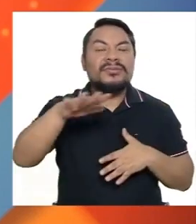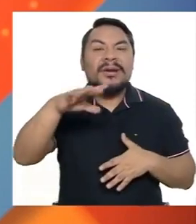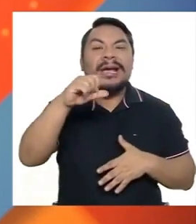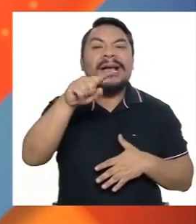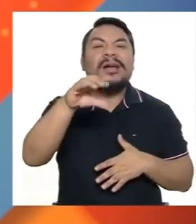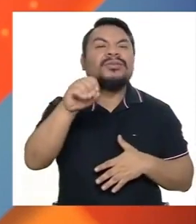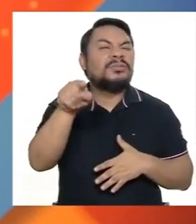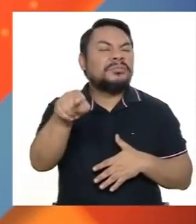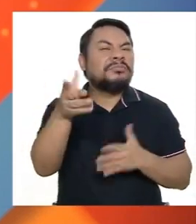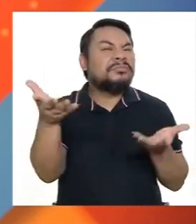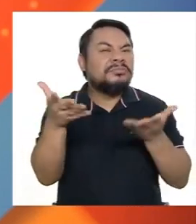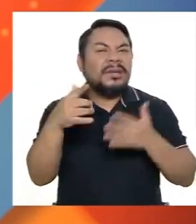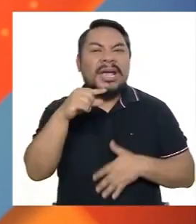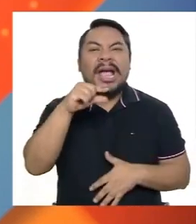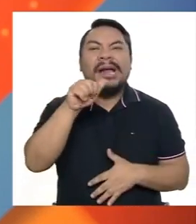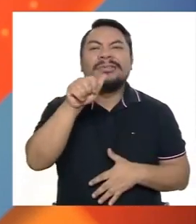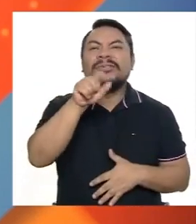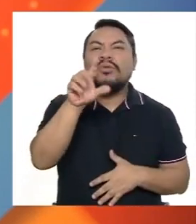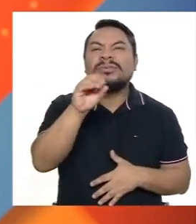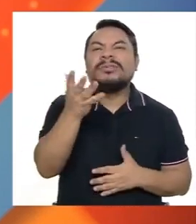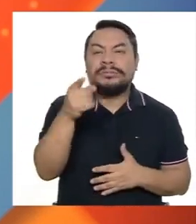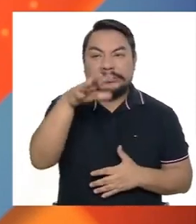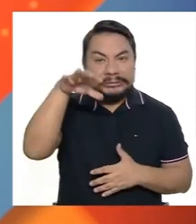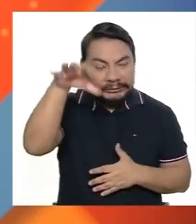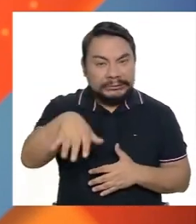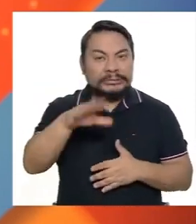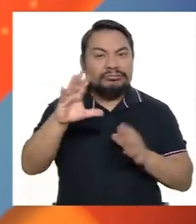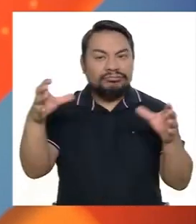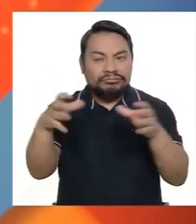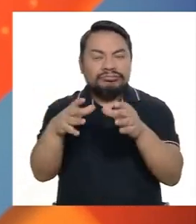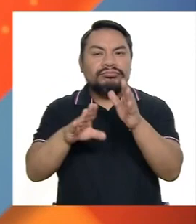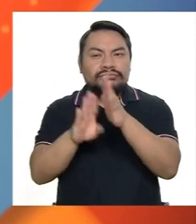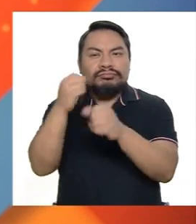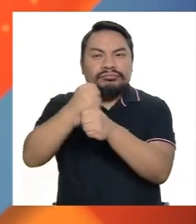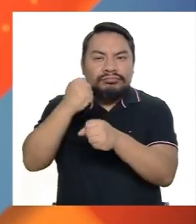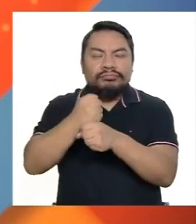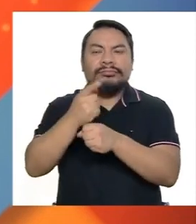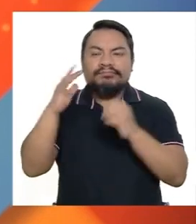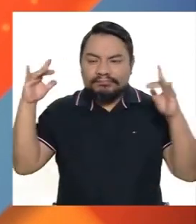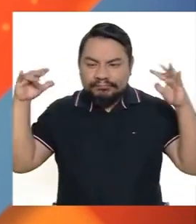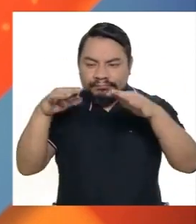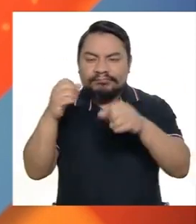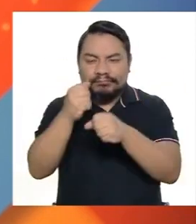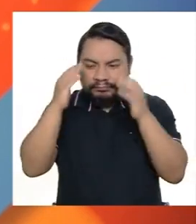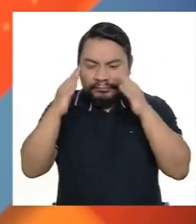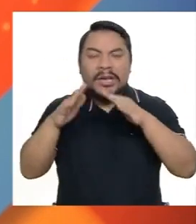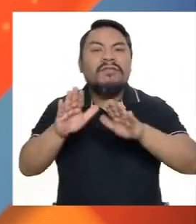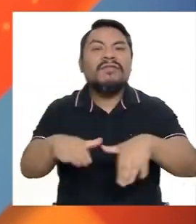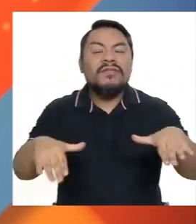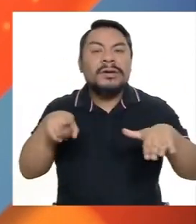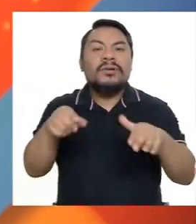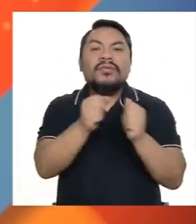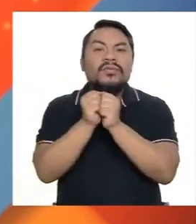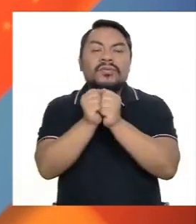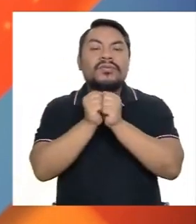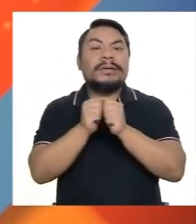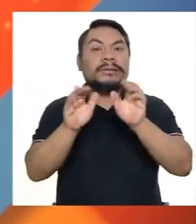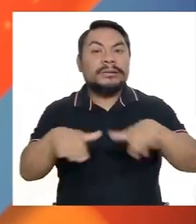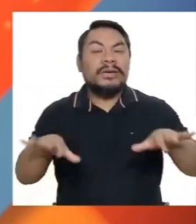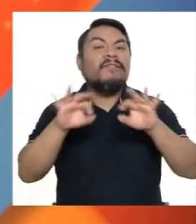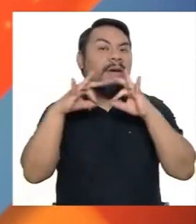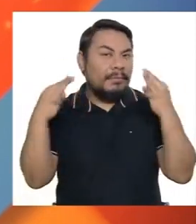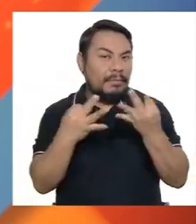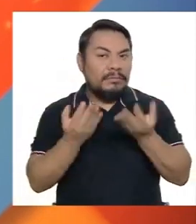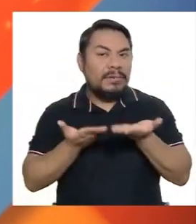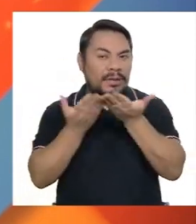GASO Se preguntarán ¿Qué es GASO? Es un centro de desarrollo integral infantil quienes trabajan y acompañan a niños y familias